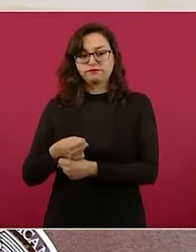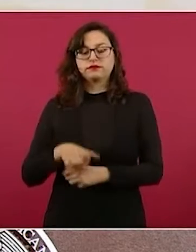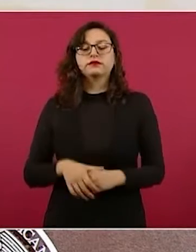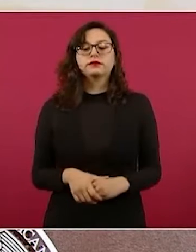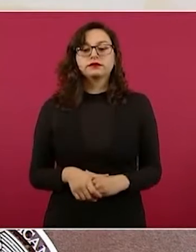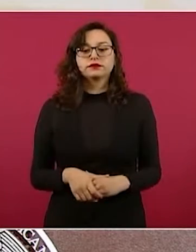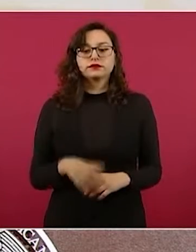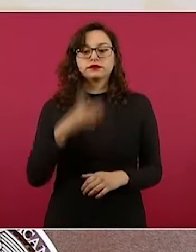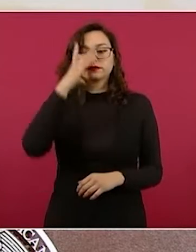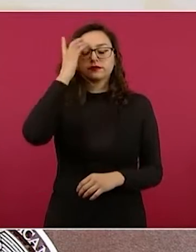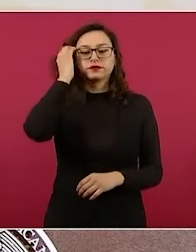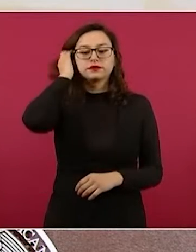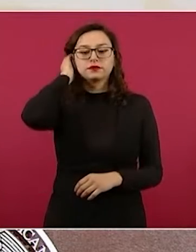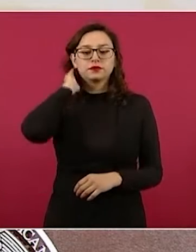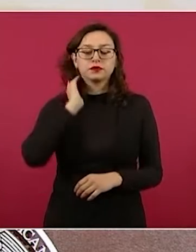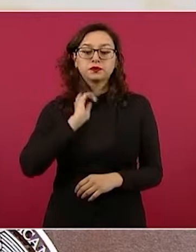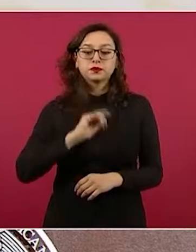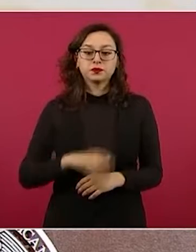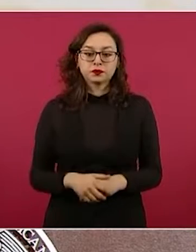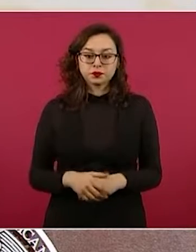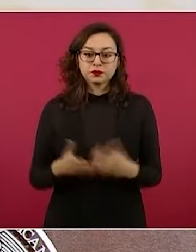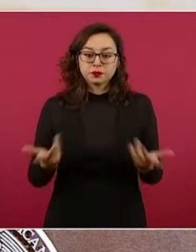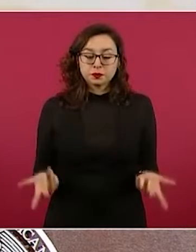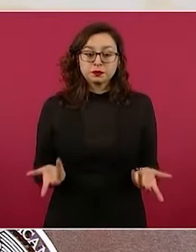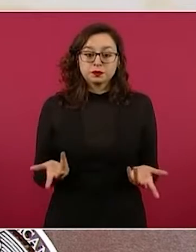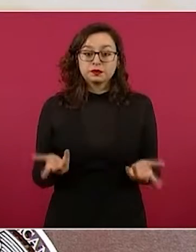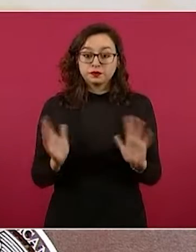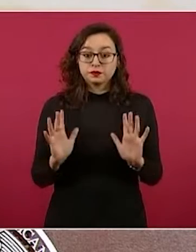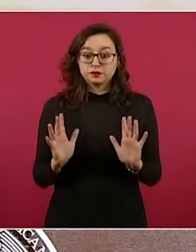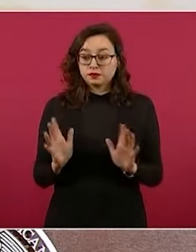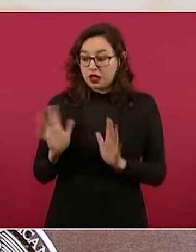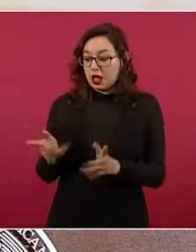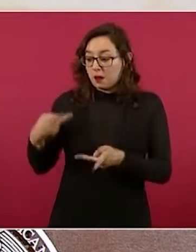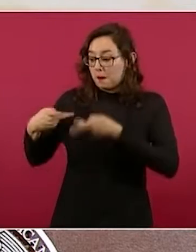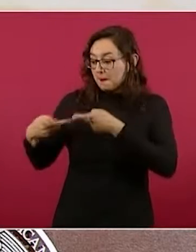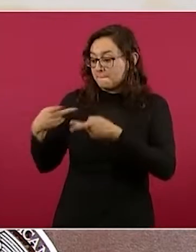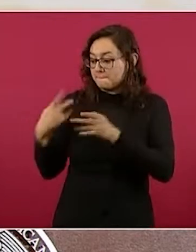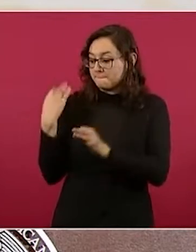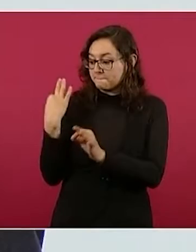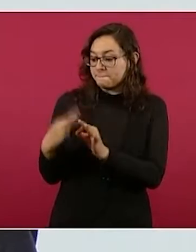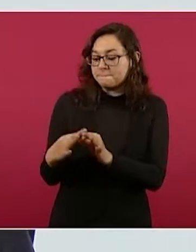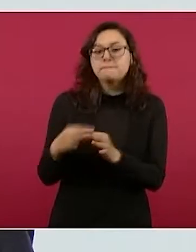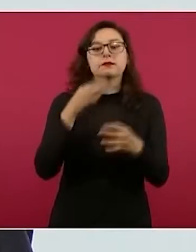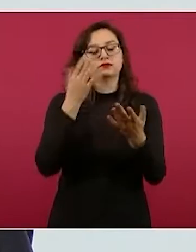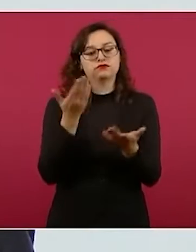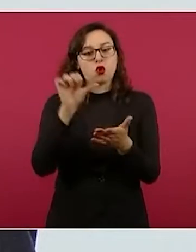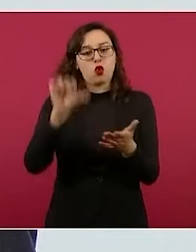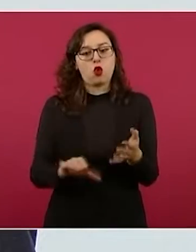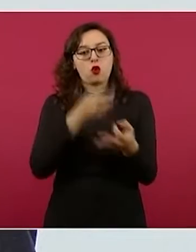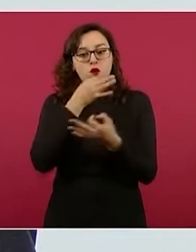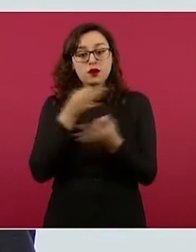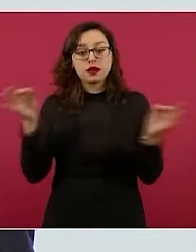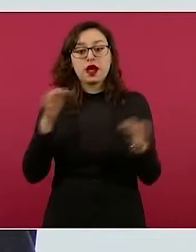propósito, como lo habíamos dicho, cuando lo tuviéramos listo lo anunciaríamos, ahora lo anunciamos, ya se ha firmado el